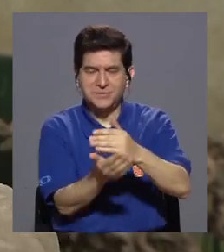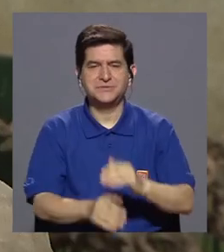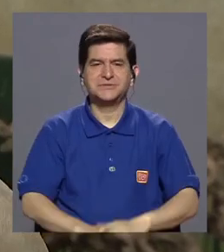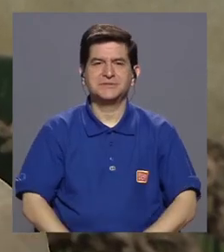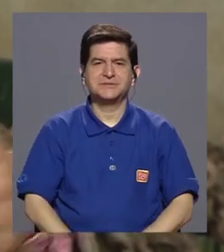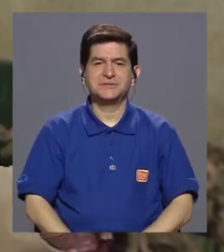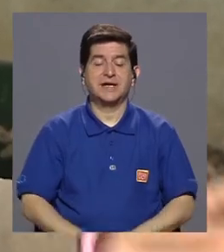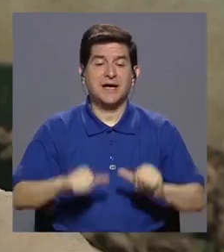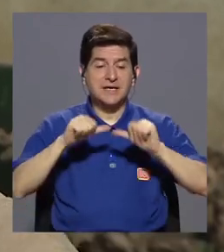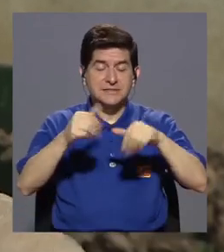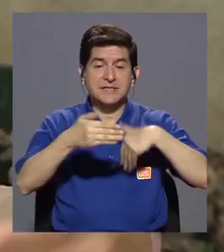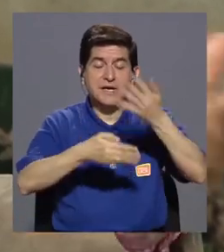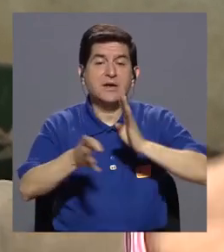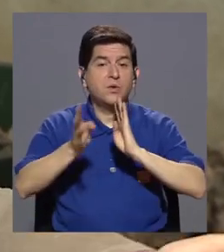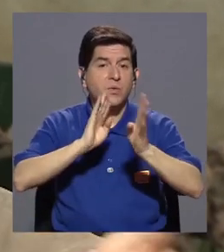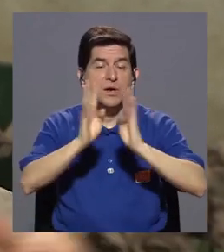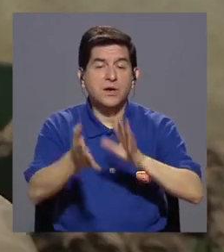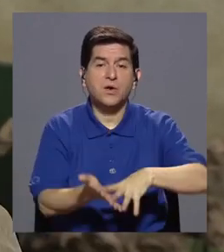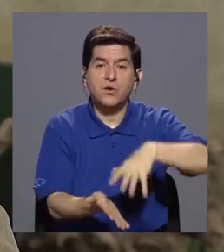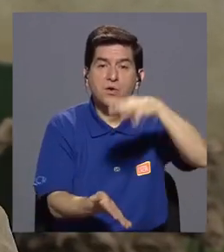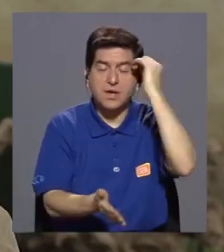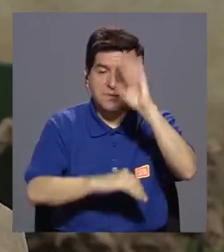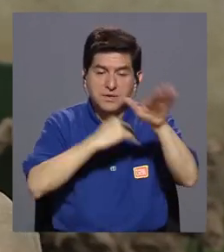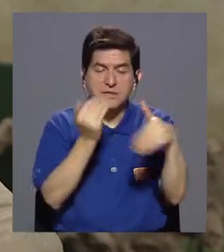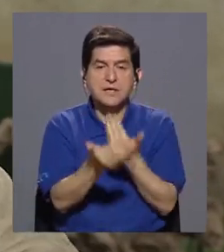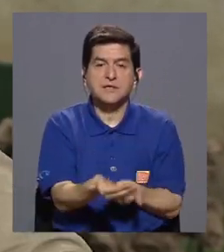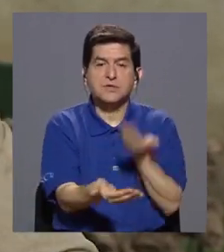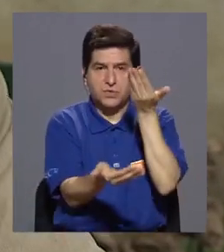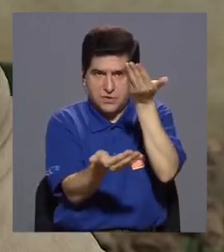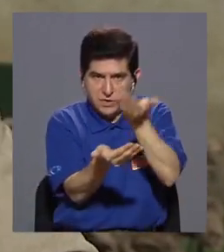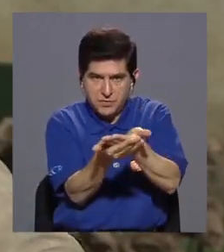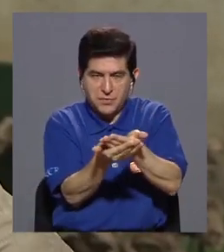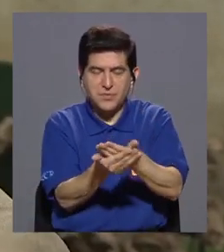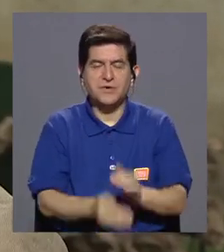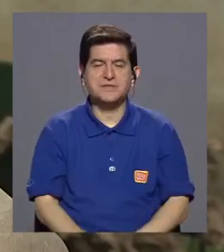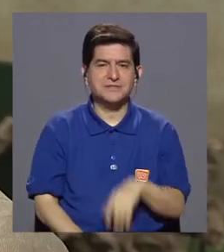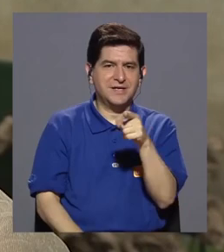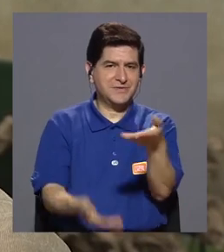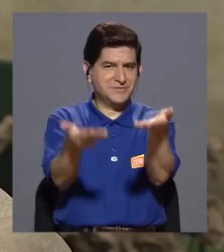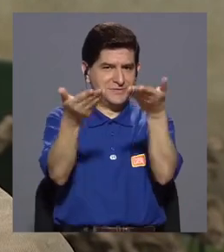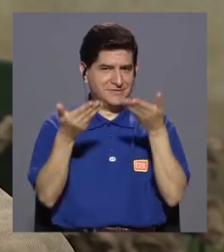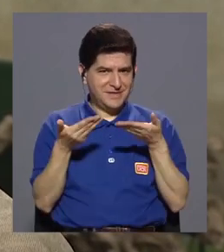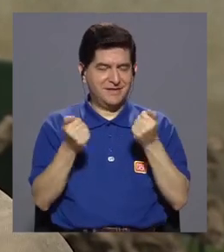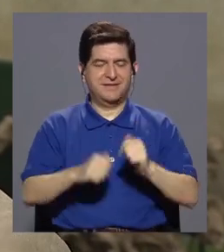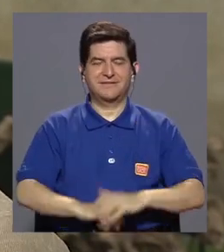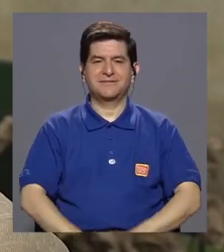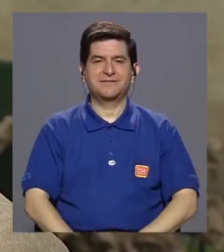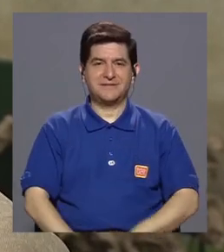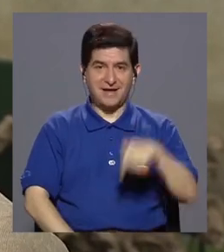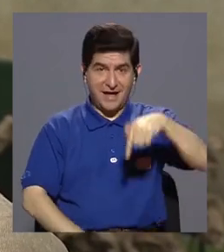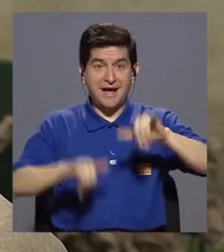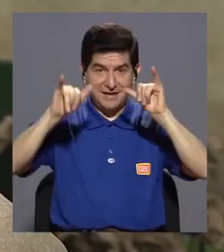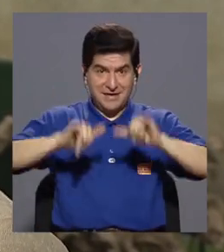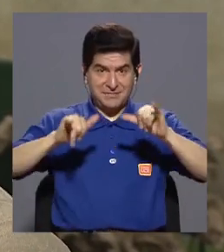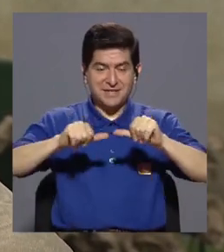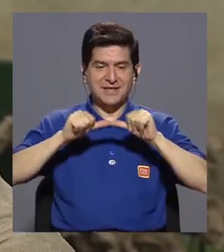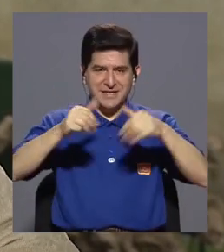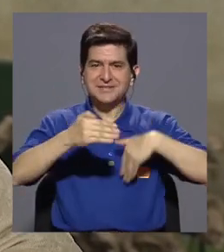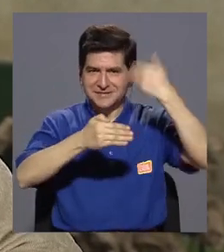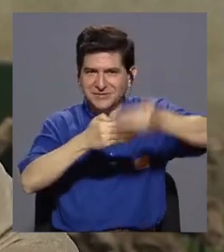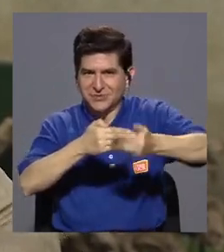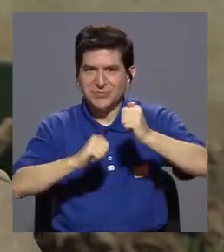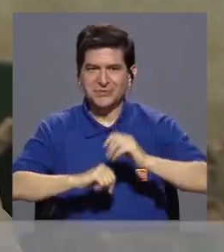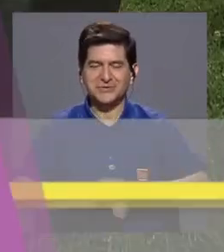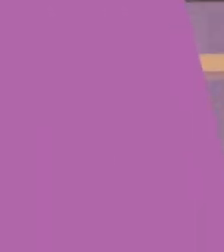para pues continuar conversando, aprender de toda esta propuesta que ustedes nos traen. Quédense con nosotros, ya casi